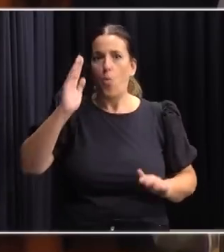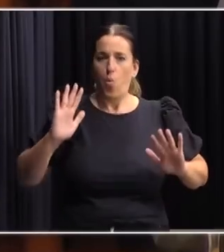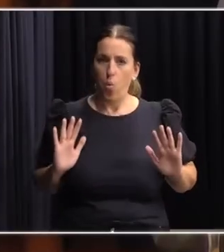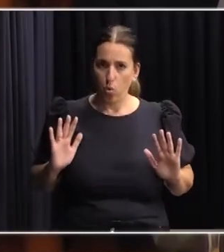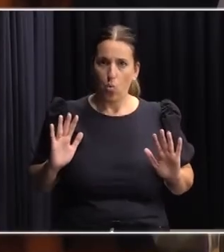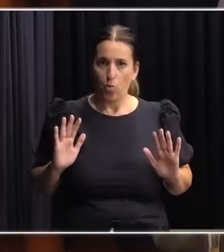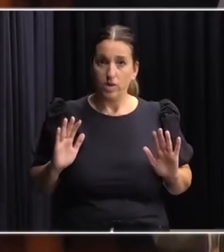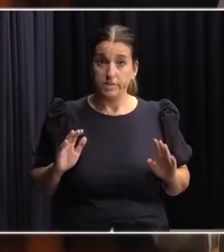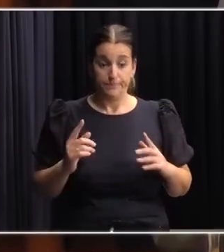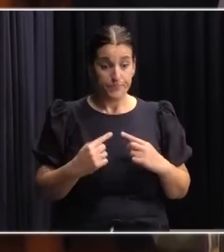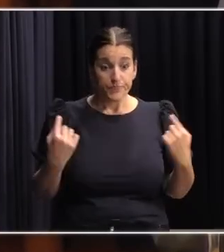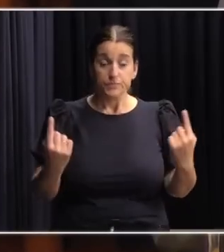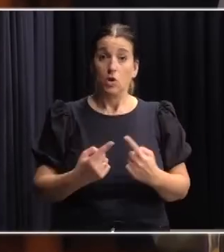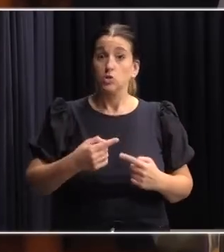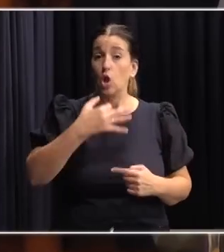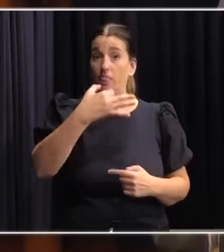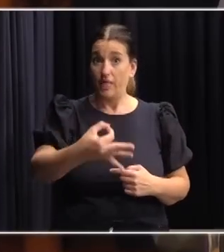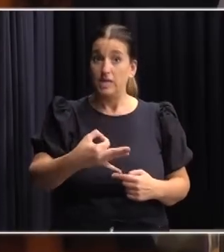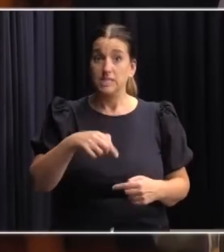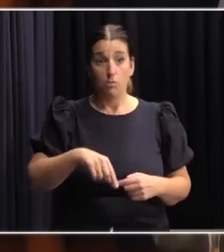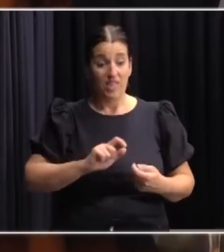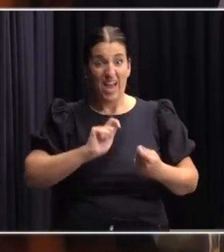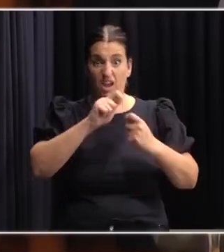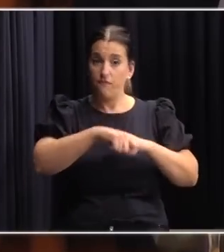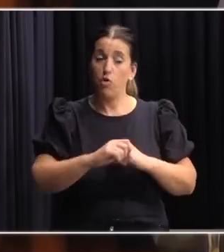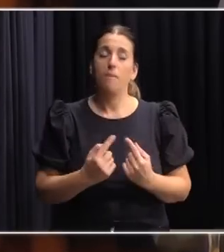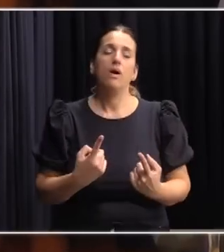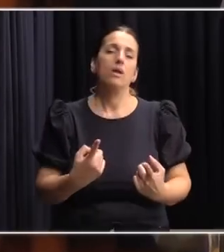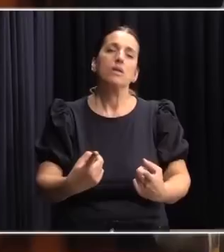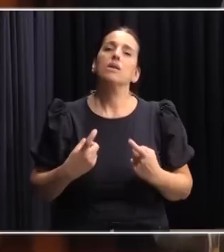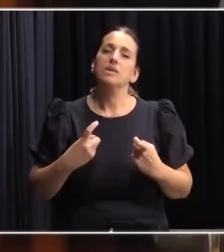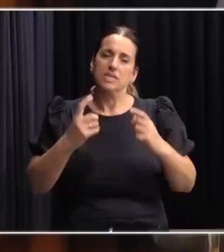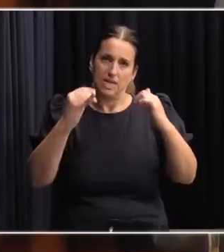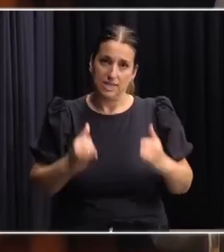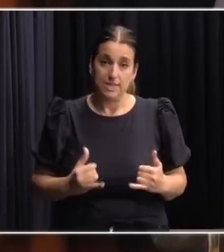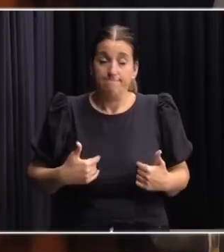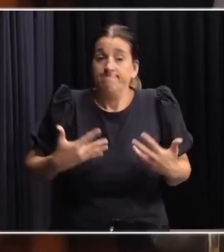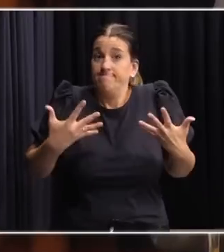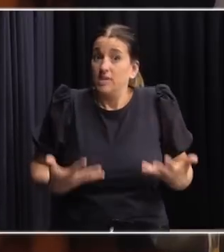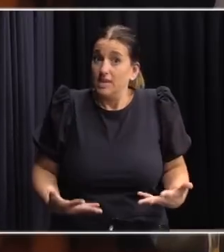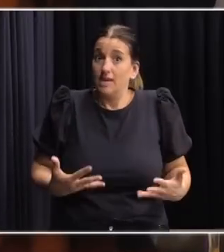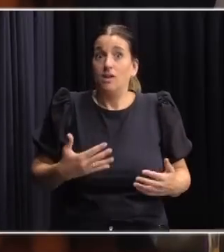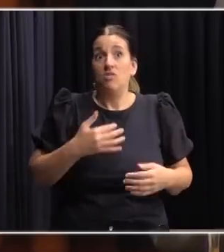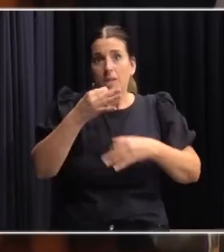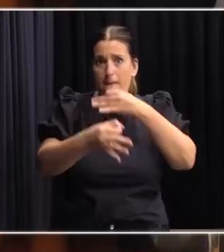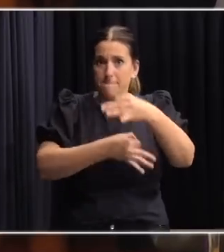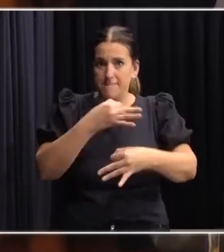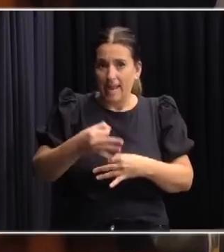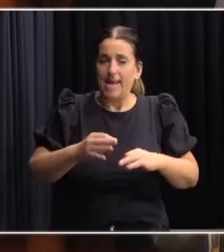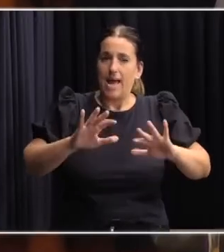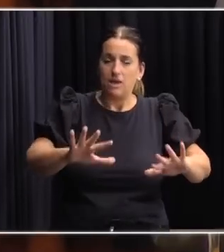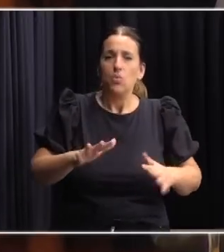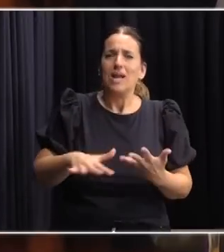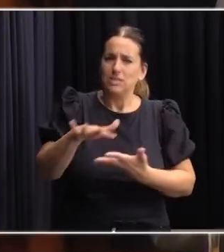Claramente tildamos esta reforma como necesaria. Y voy a tratar de introducir un racionamiento que es